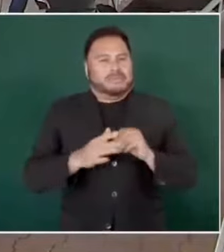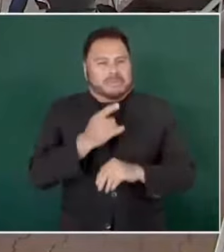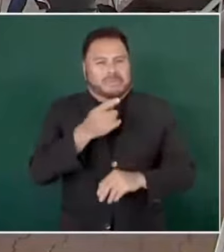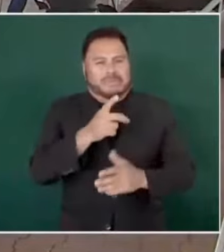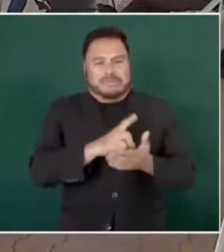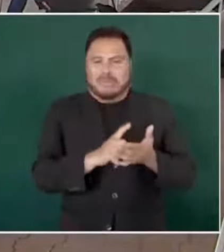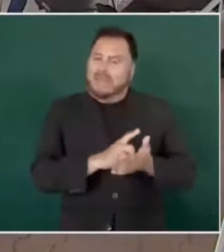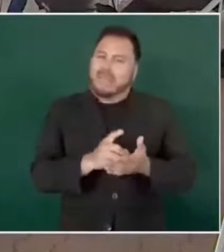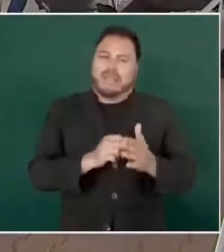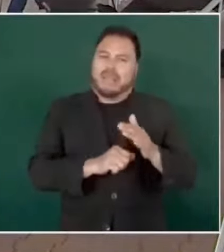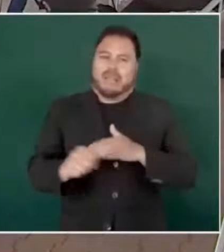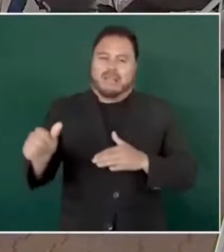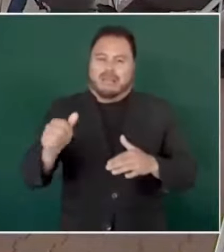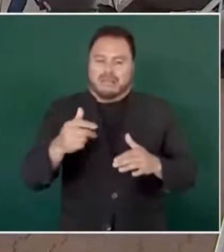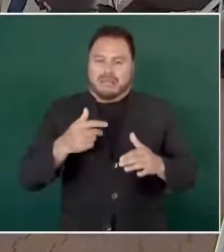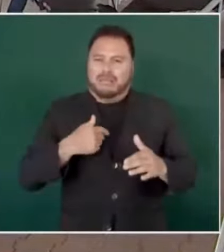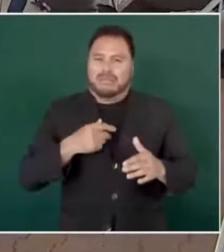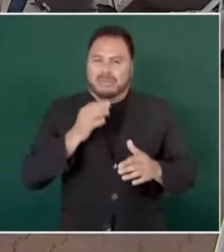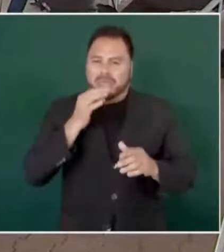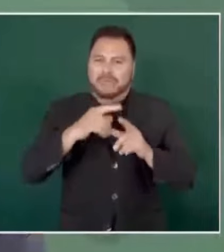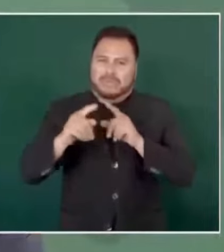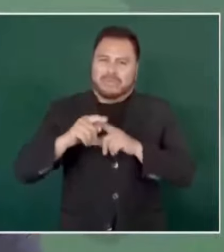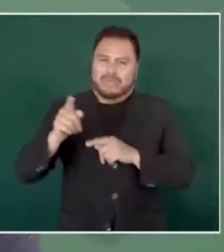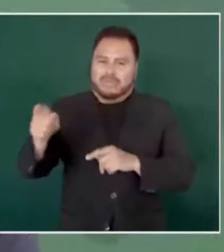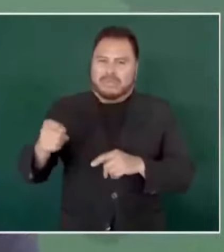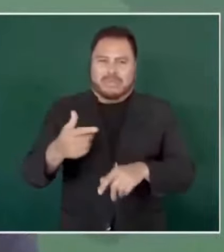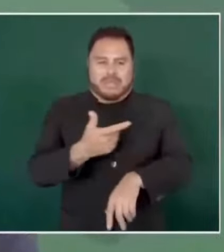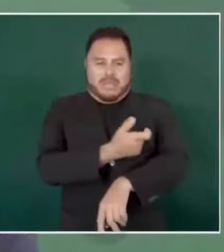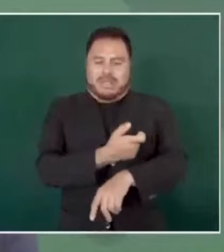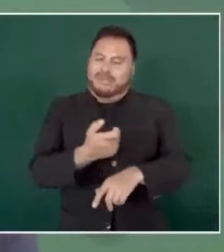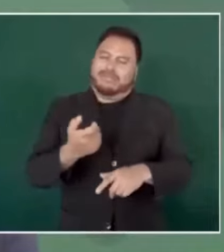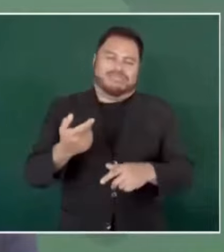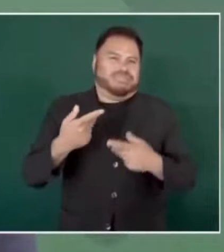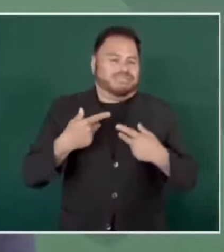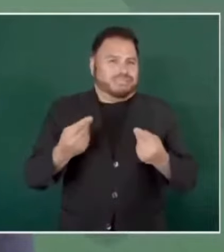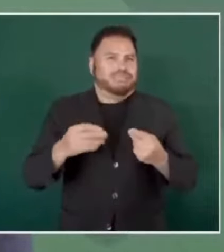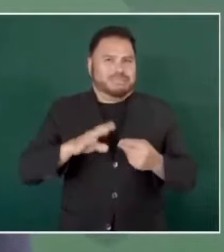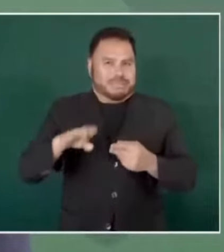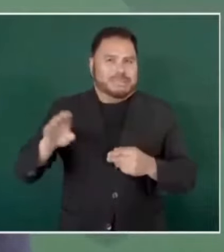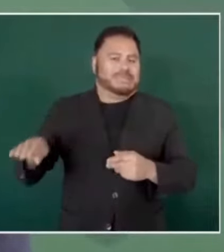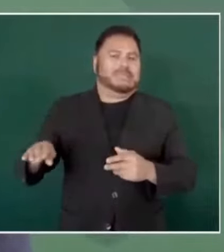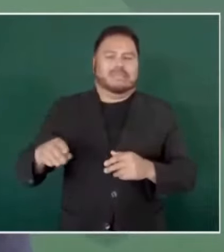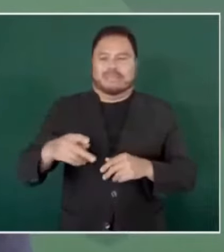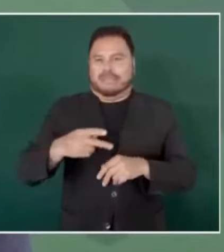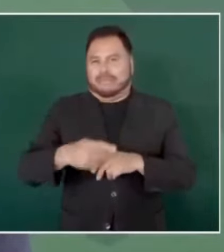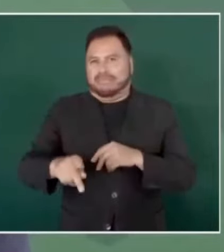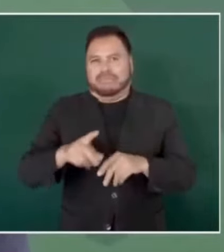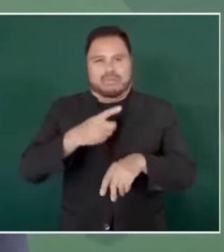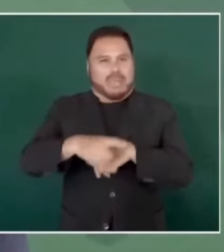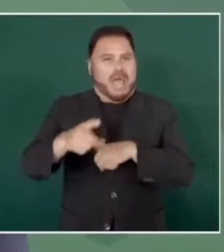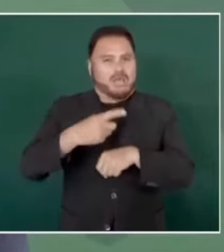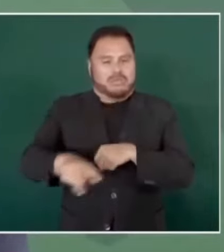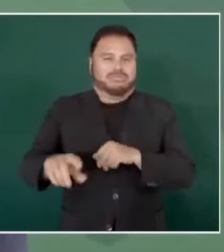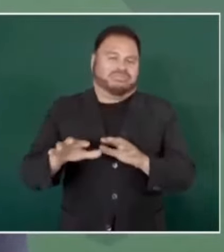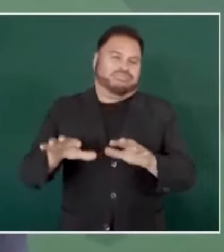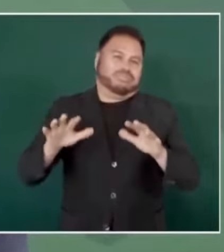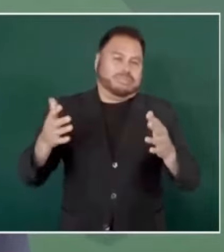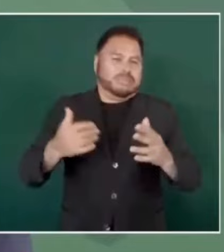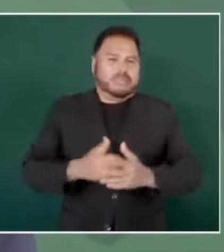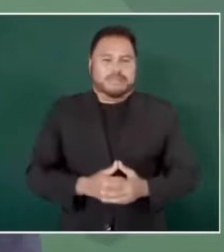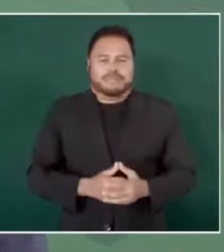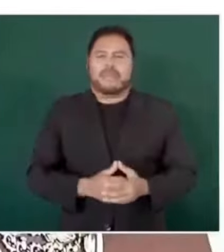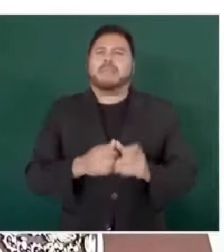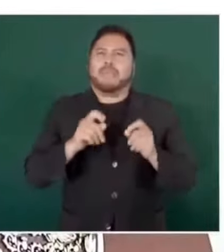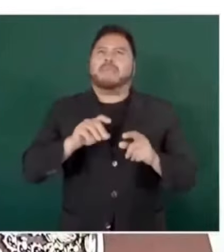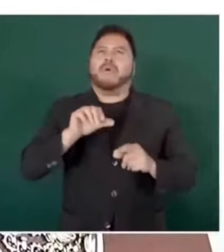y están afectando mucho. Y tratamos otros temas, por ejemplo,